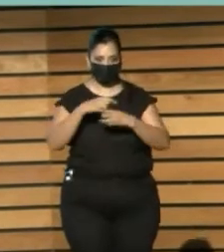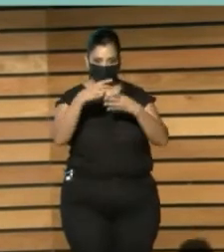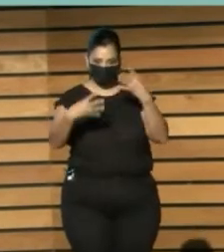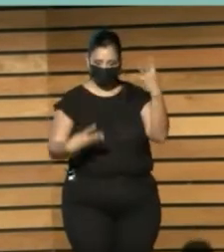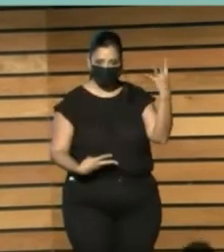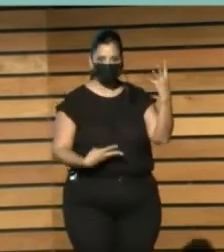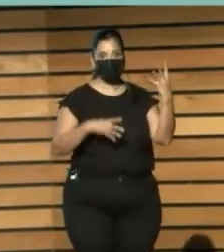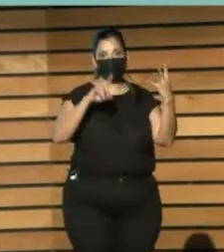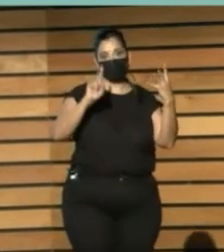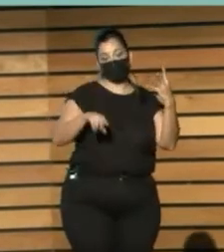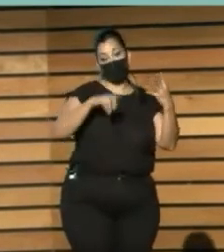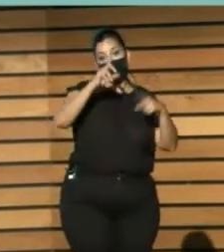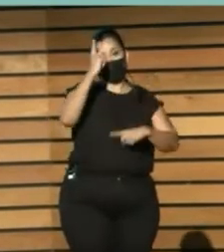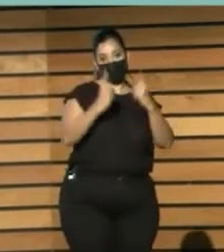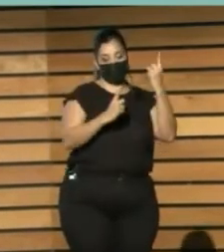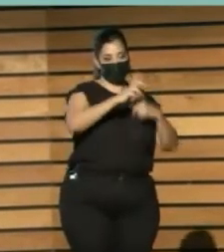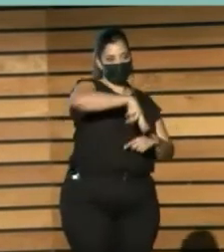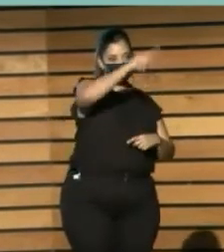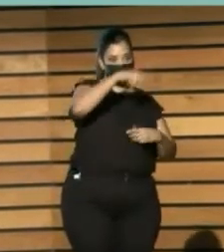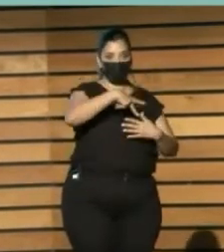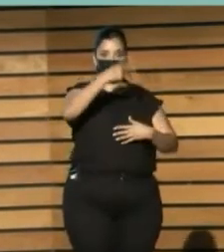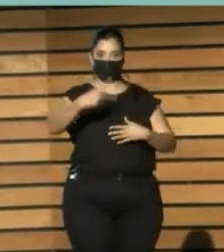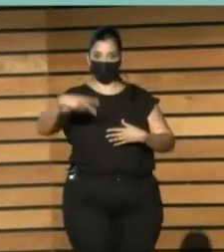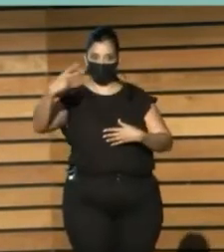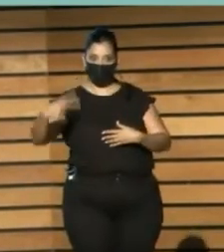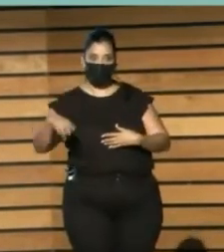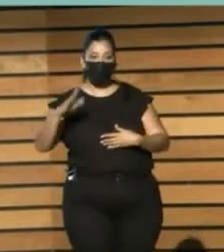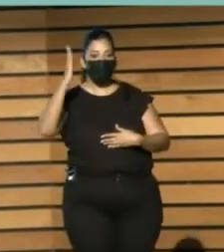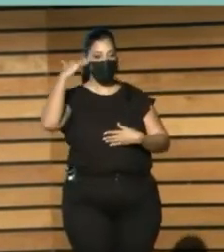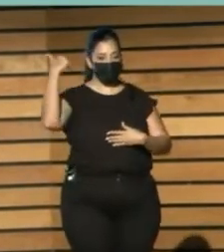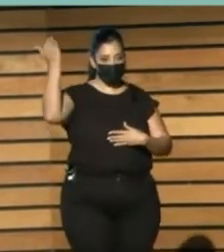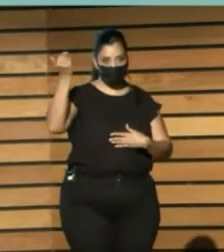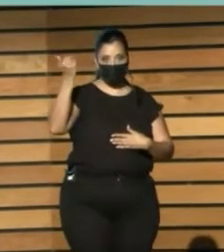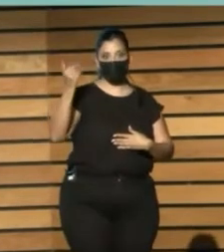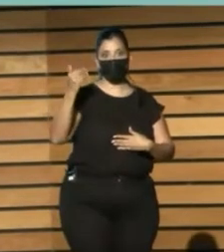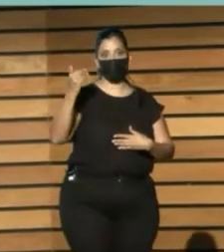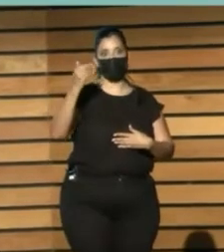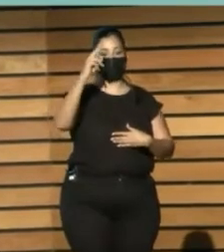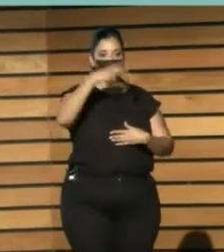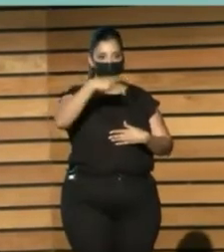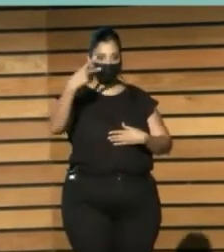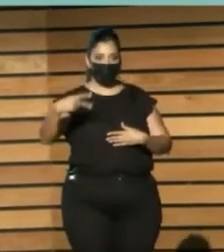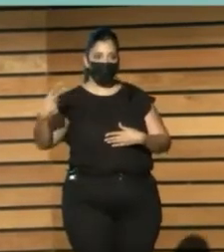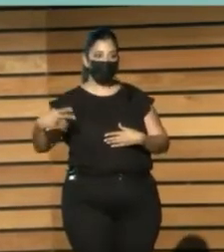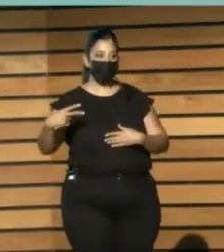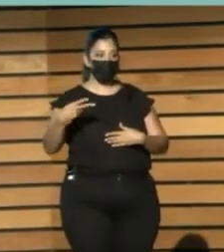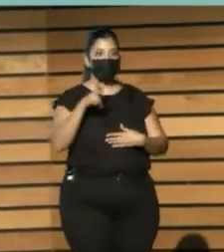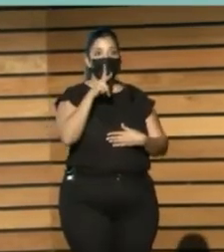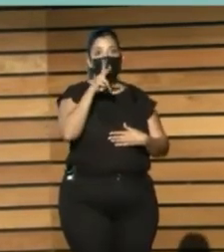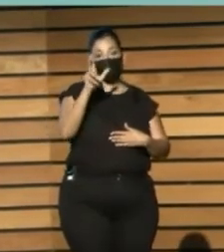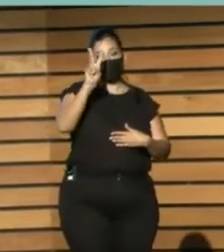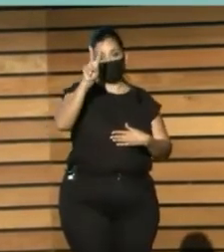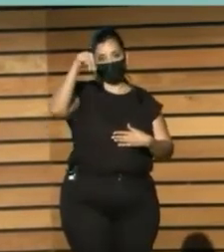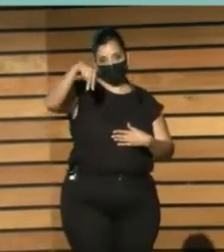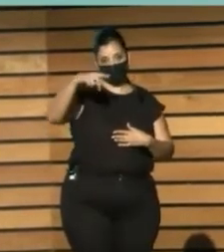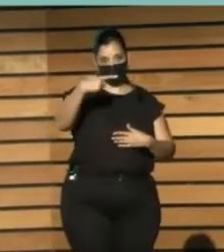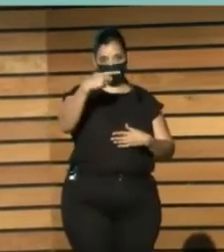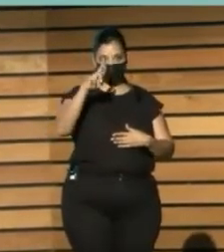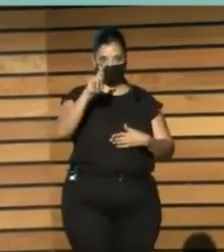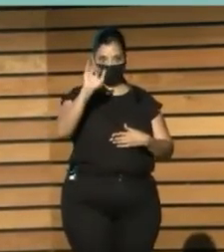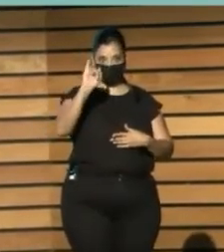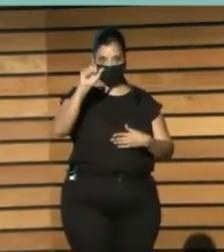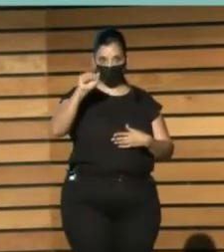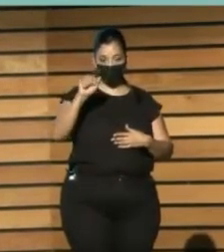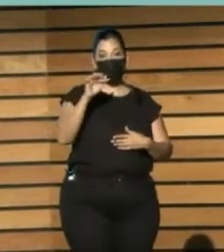una parte De Noruega Dinamarca Suecia Suiza Y Hungría Y